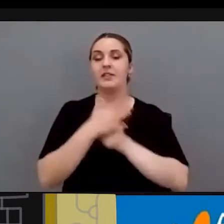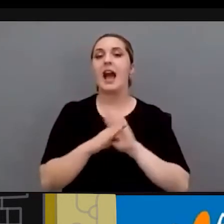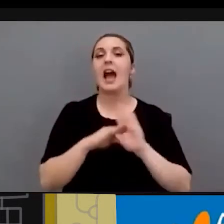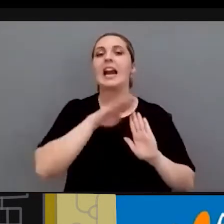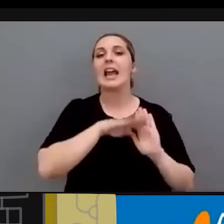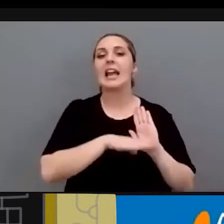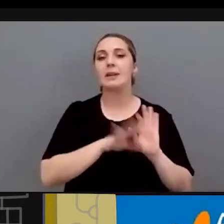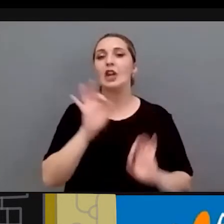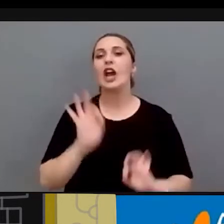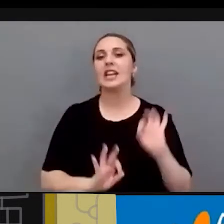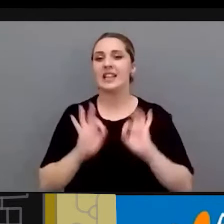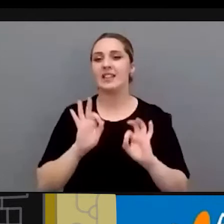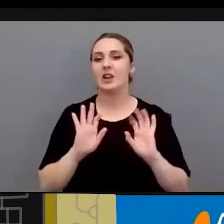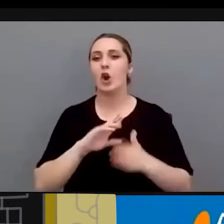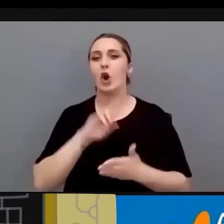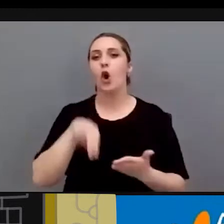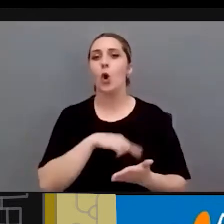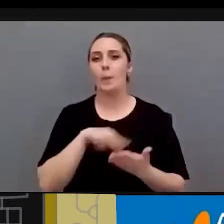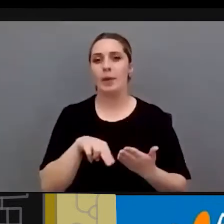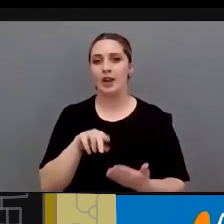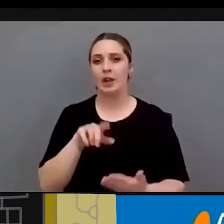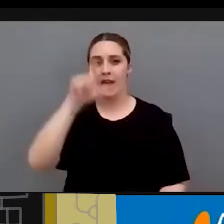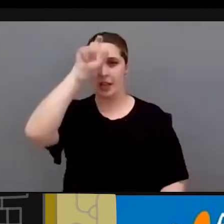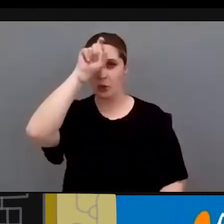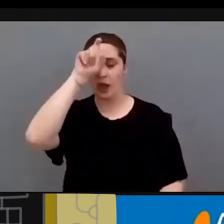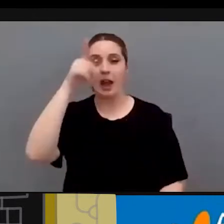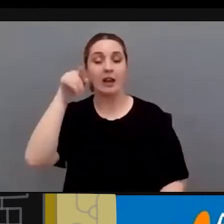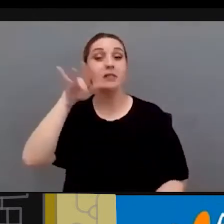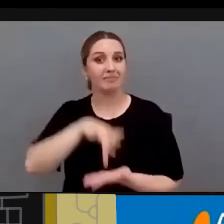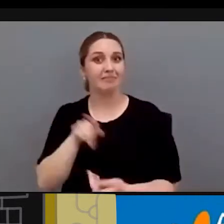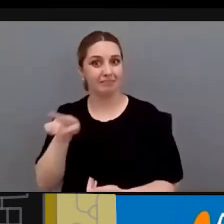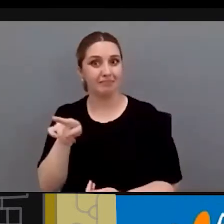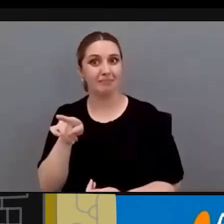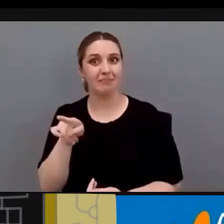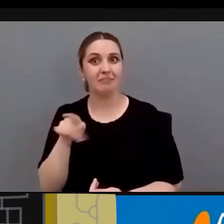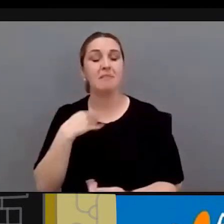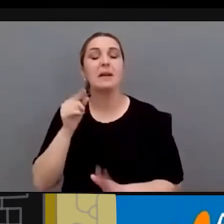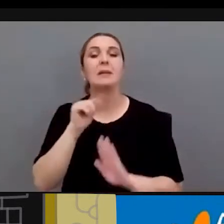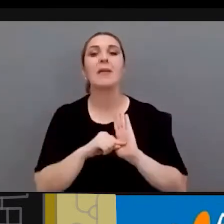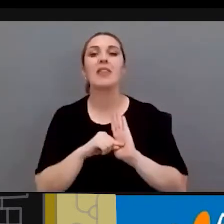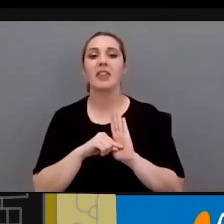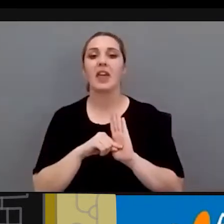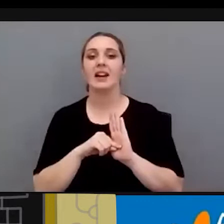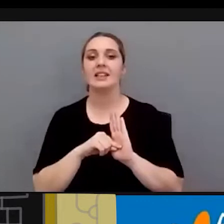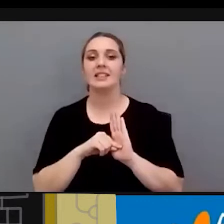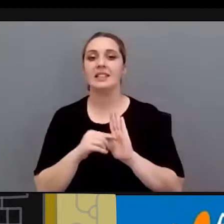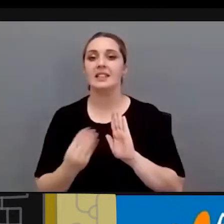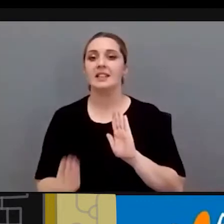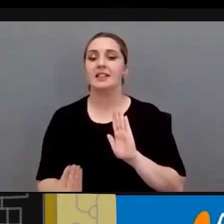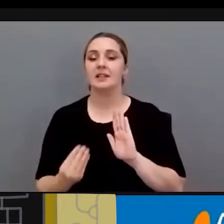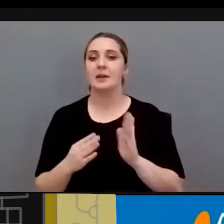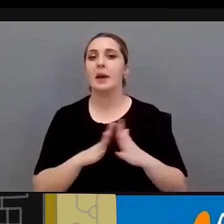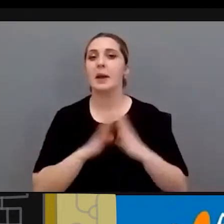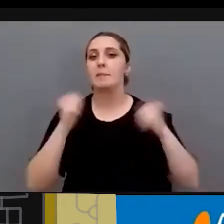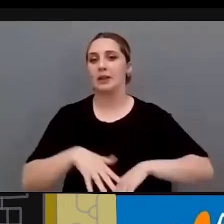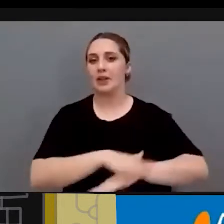estadísticos del Convenio de Estambul y, además, da muchas medidas, da respuesta también a muchas medidas que incorpora el Pacto de Estado, ¿no?